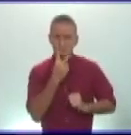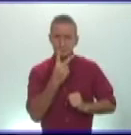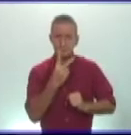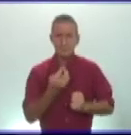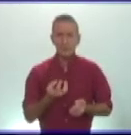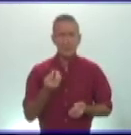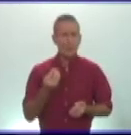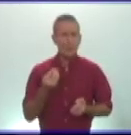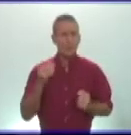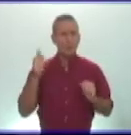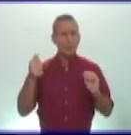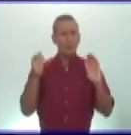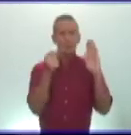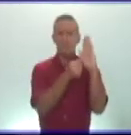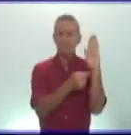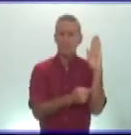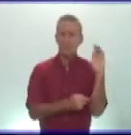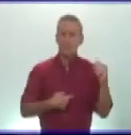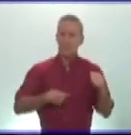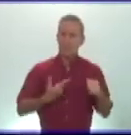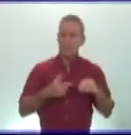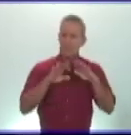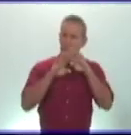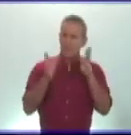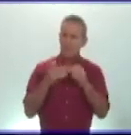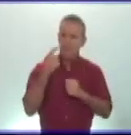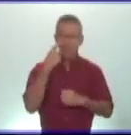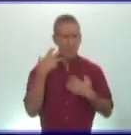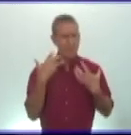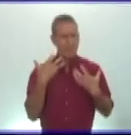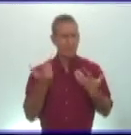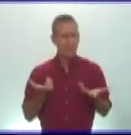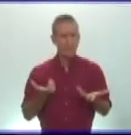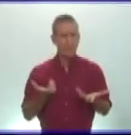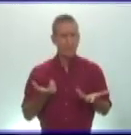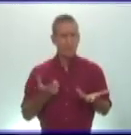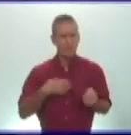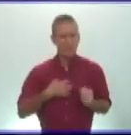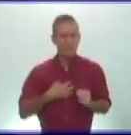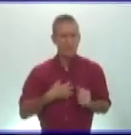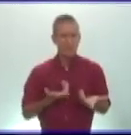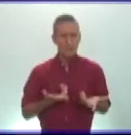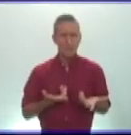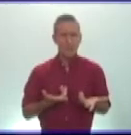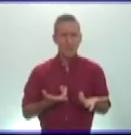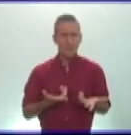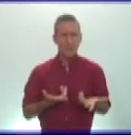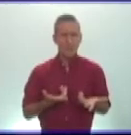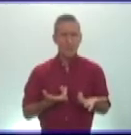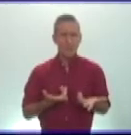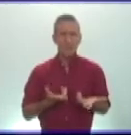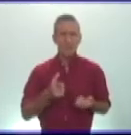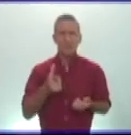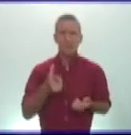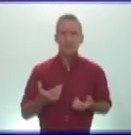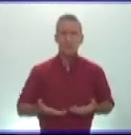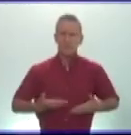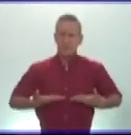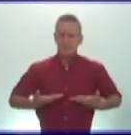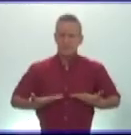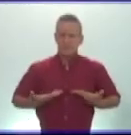hecho a la cultura universal es importante yo creo que también tenemos como propósito que usted se motive querido